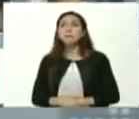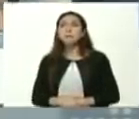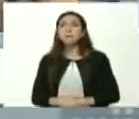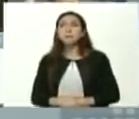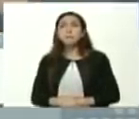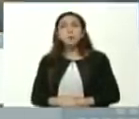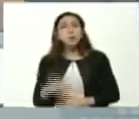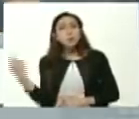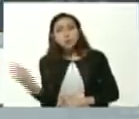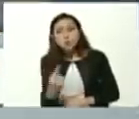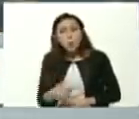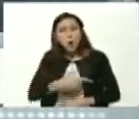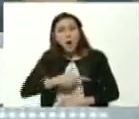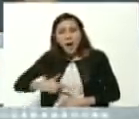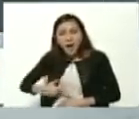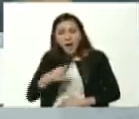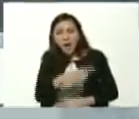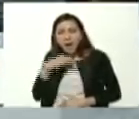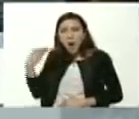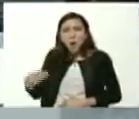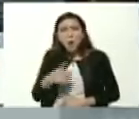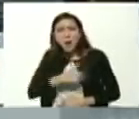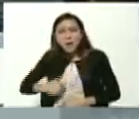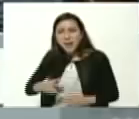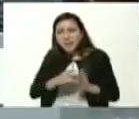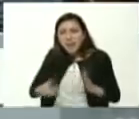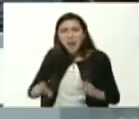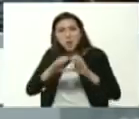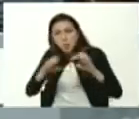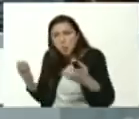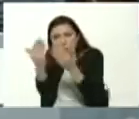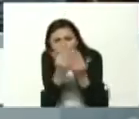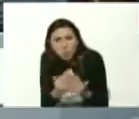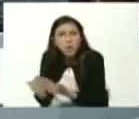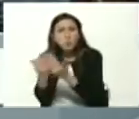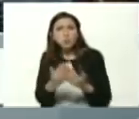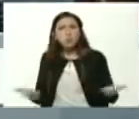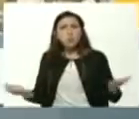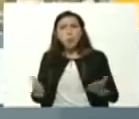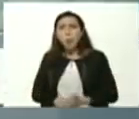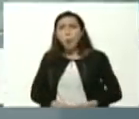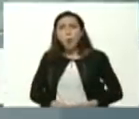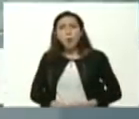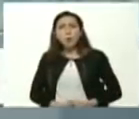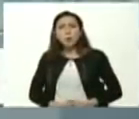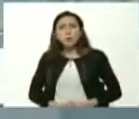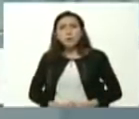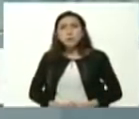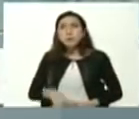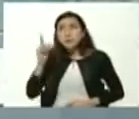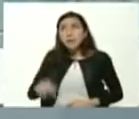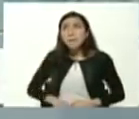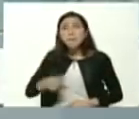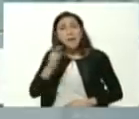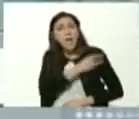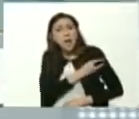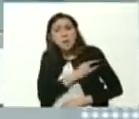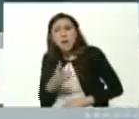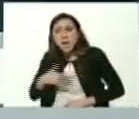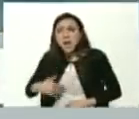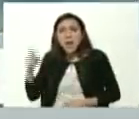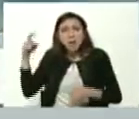solo por querer esa juventud tener derecho al estudio a la educación a las universidades